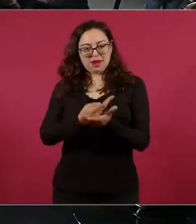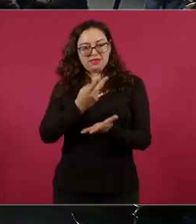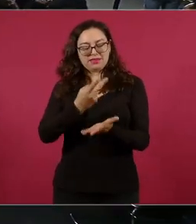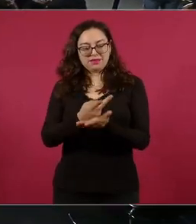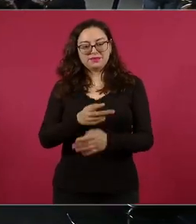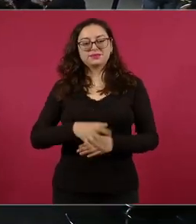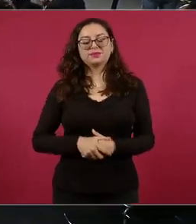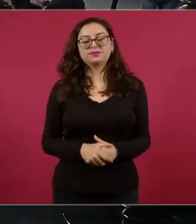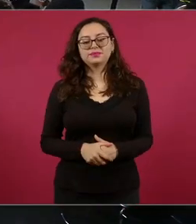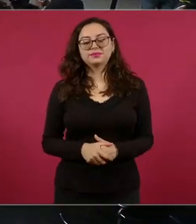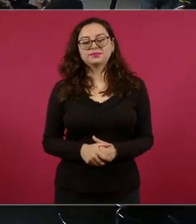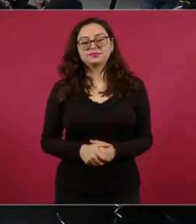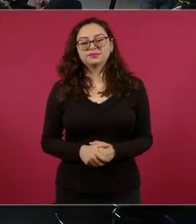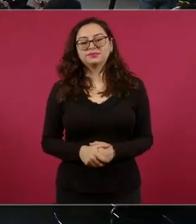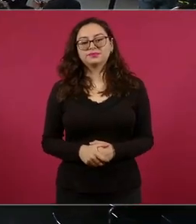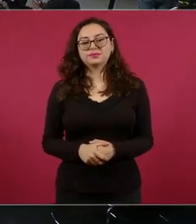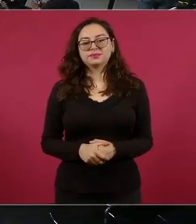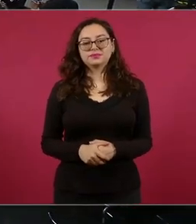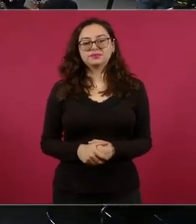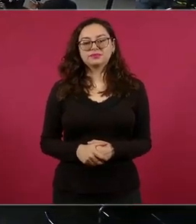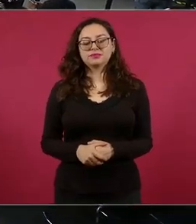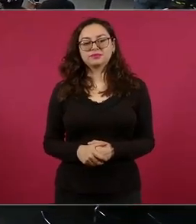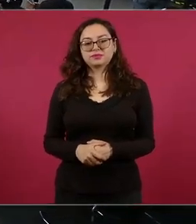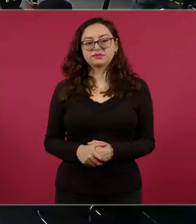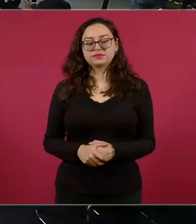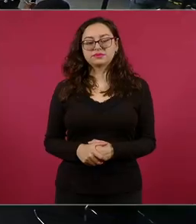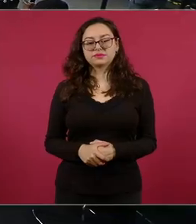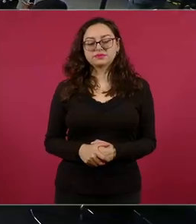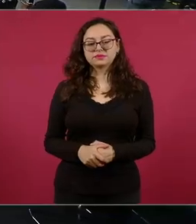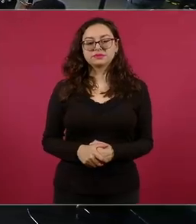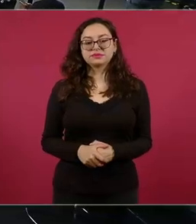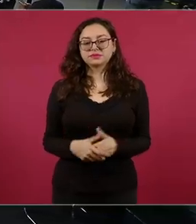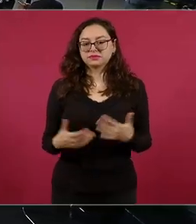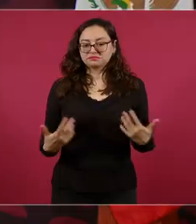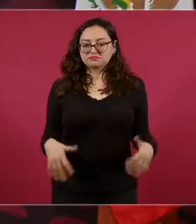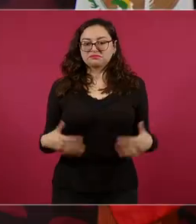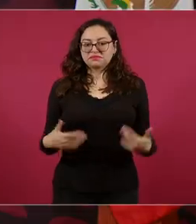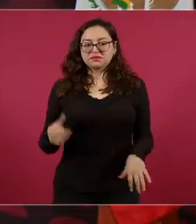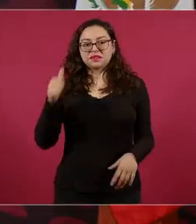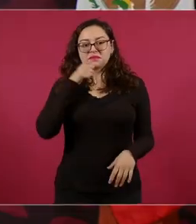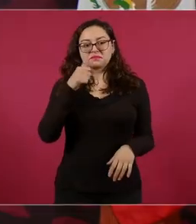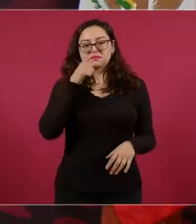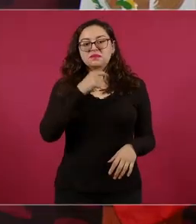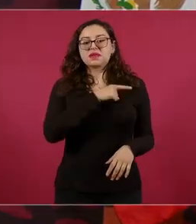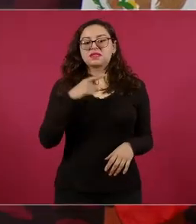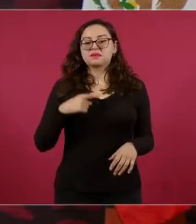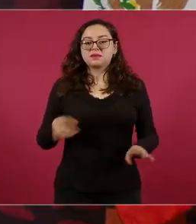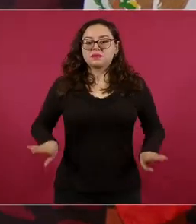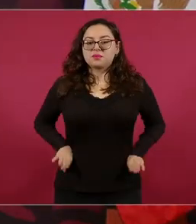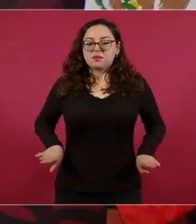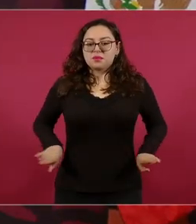Siempre hay que estar optimista, porque México